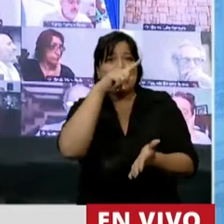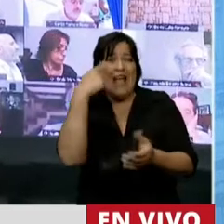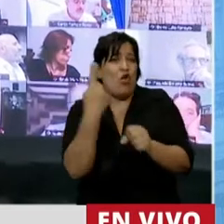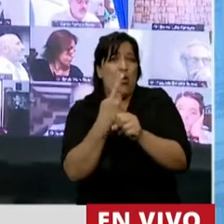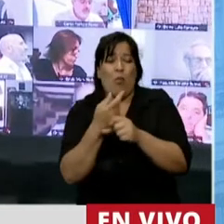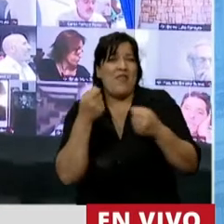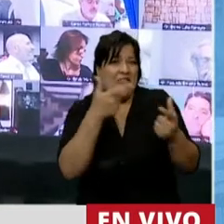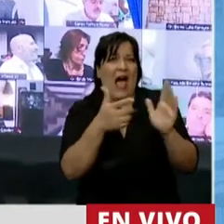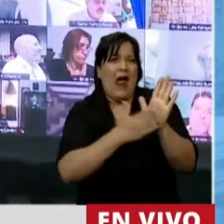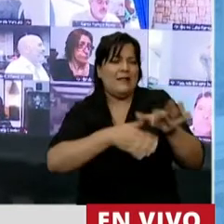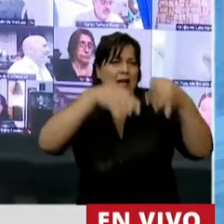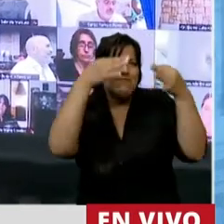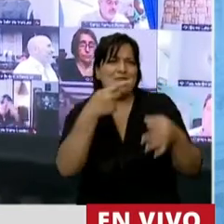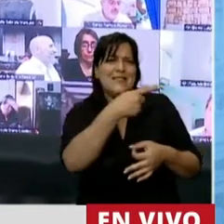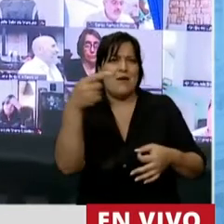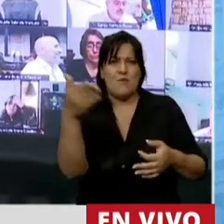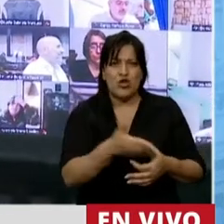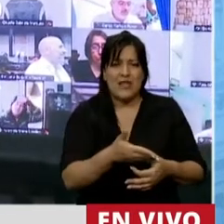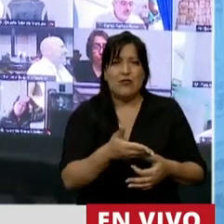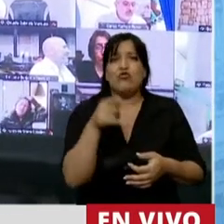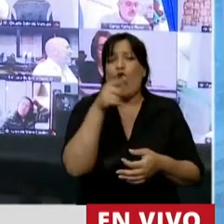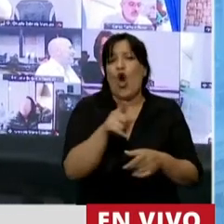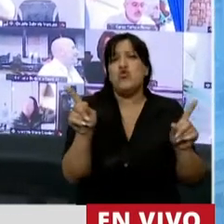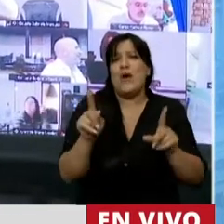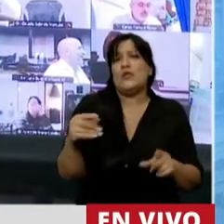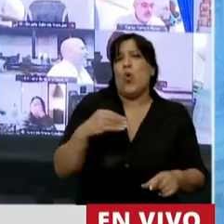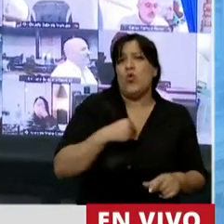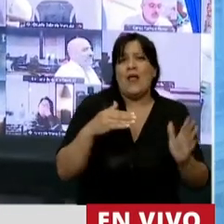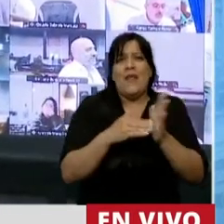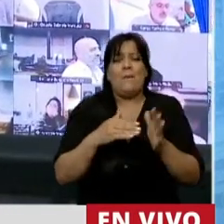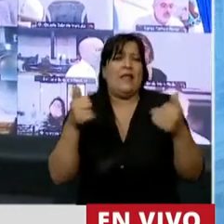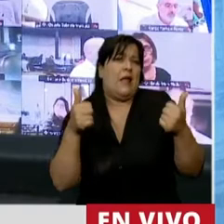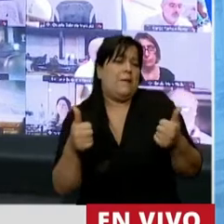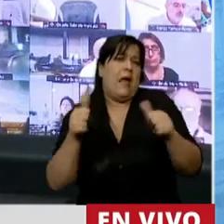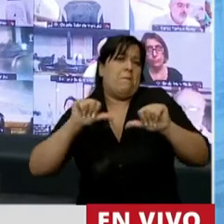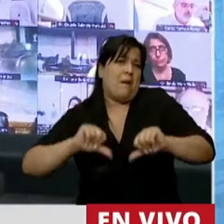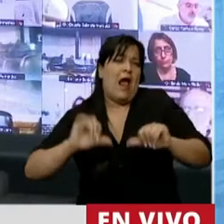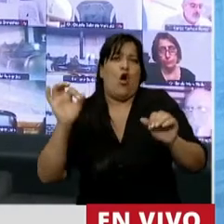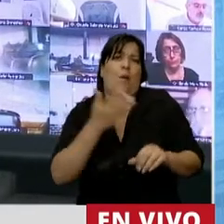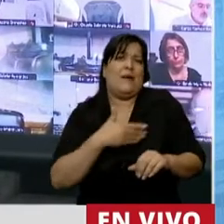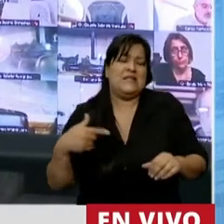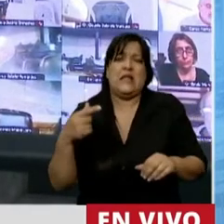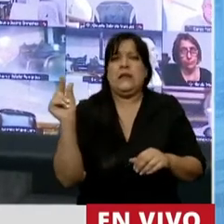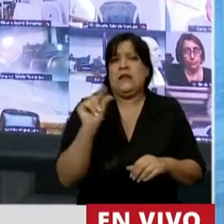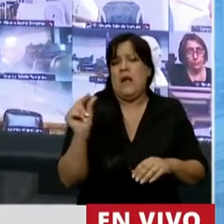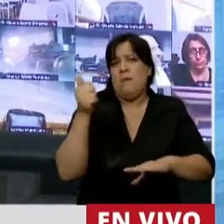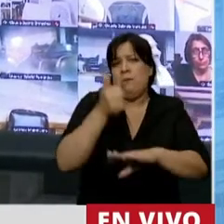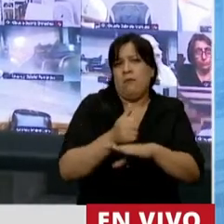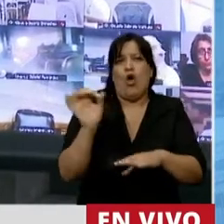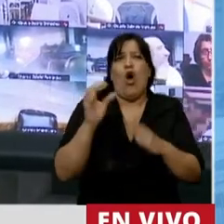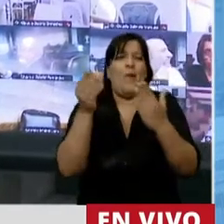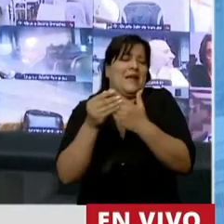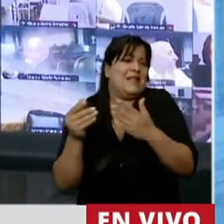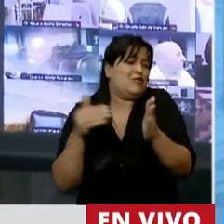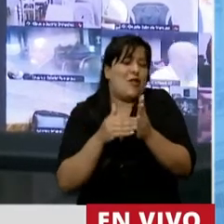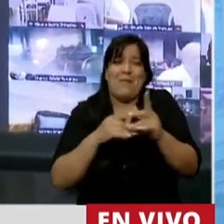realidad. Y no va a ser una buena o mala voluntad del Presidente o Presidenta de turno, del Ministro o de Ministra de